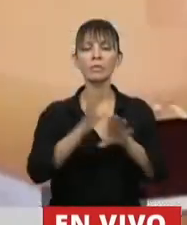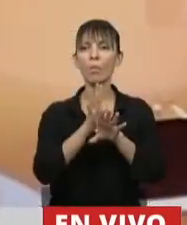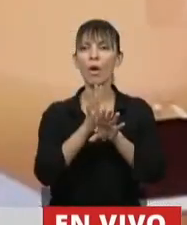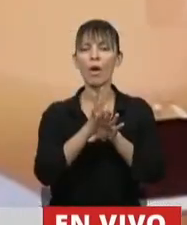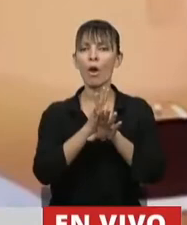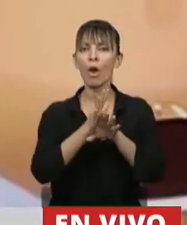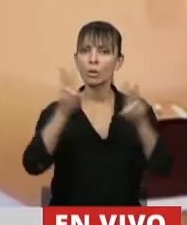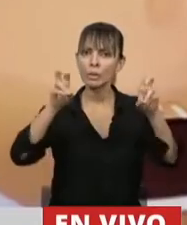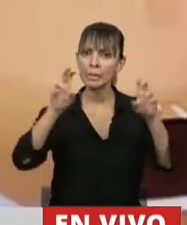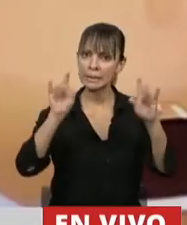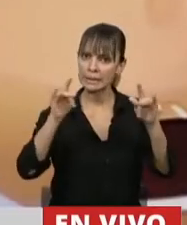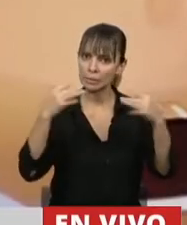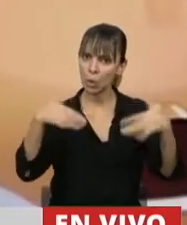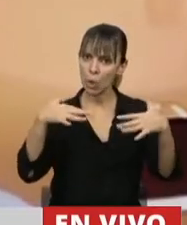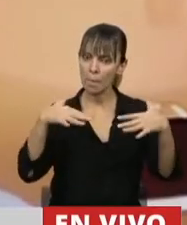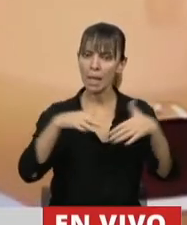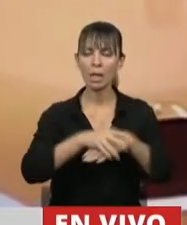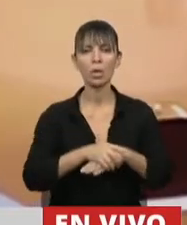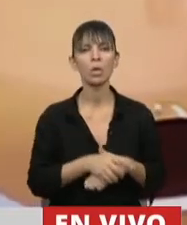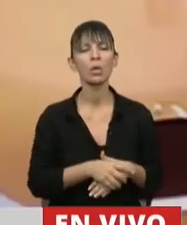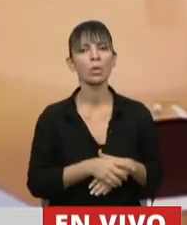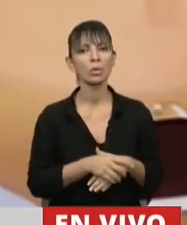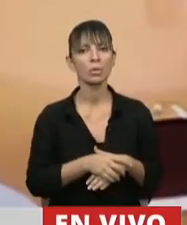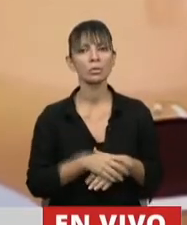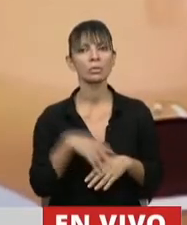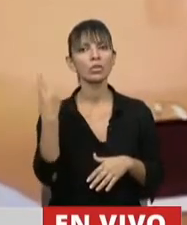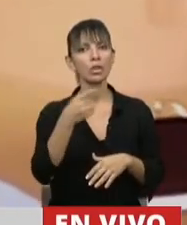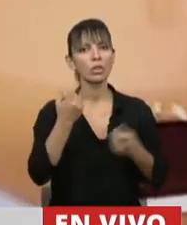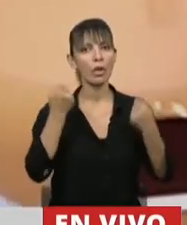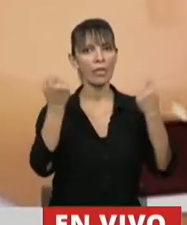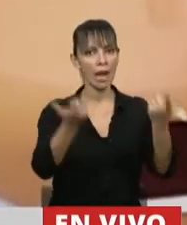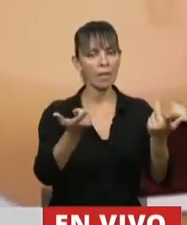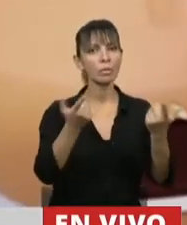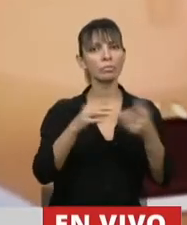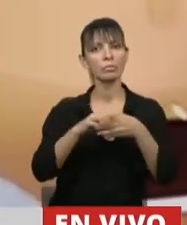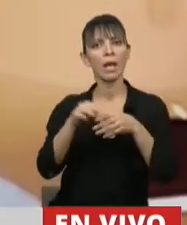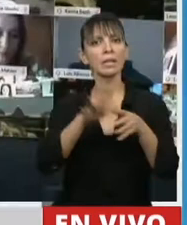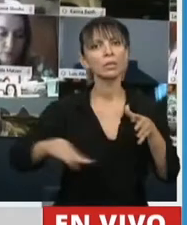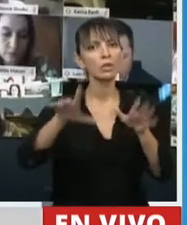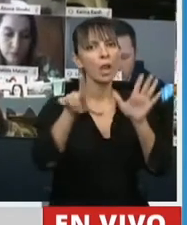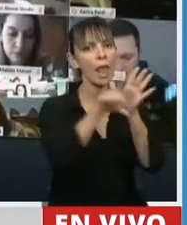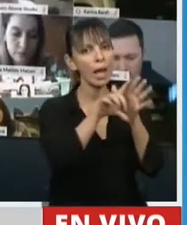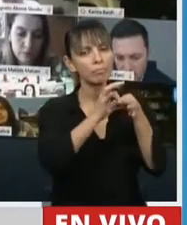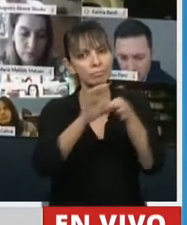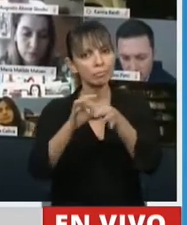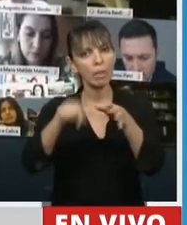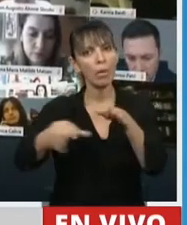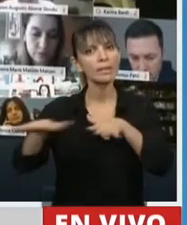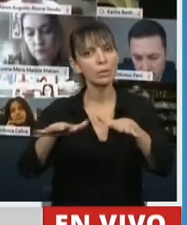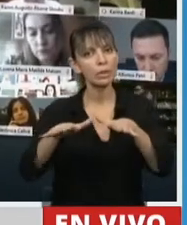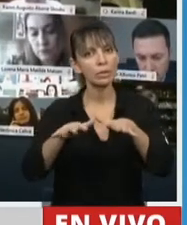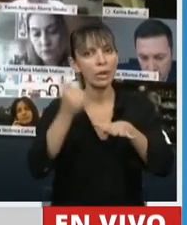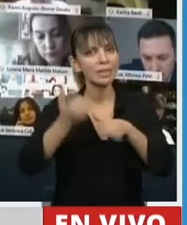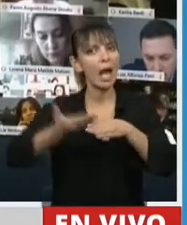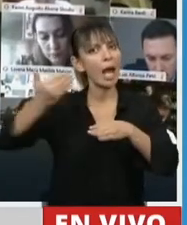iceberg, que venimos a dar un marco legal a una situación de hecho que ya se está viviendo